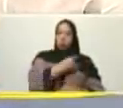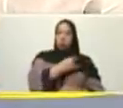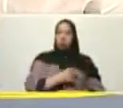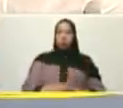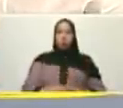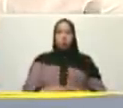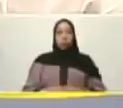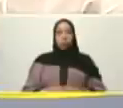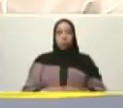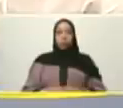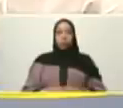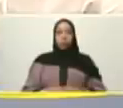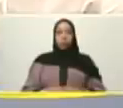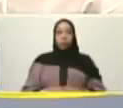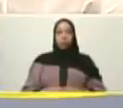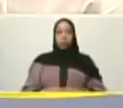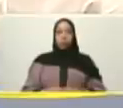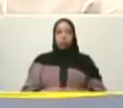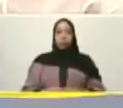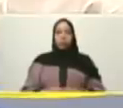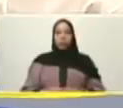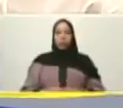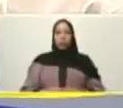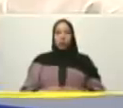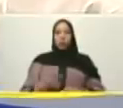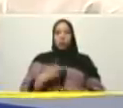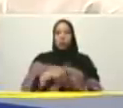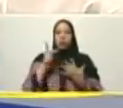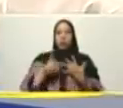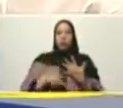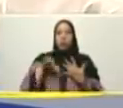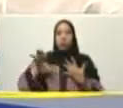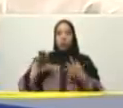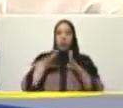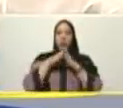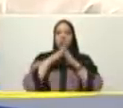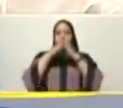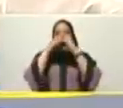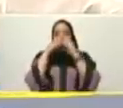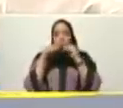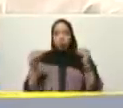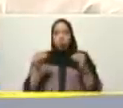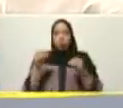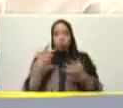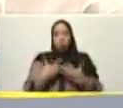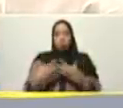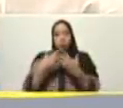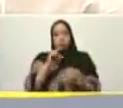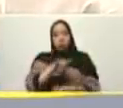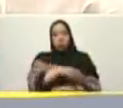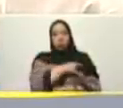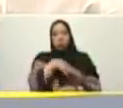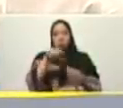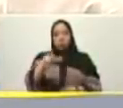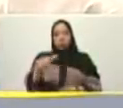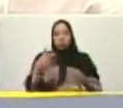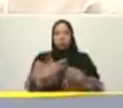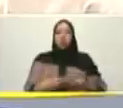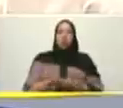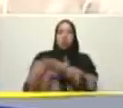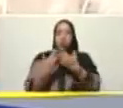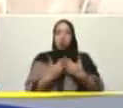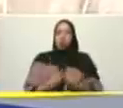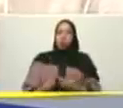realineando con el proyecto de país todas las carreras universitarias para que los jóvenes estudien carreras